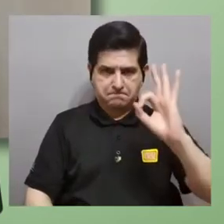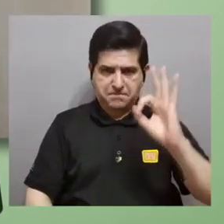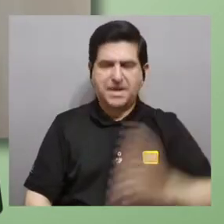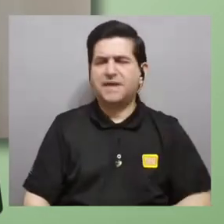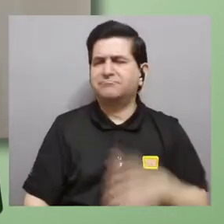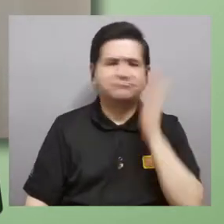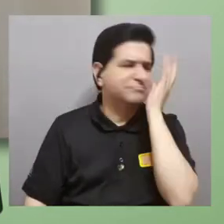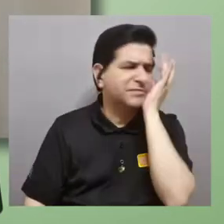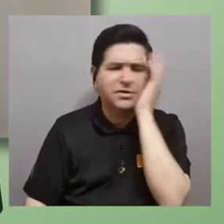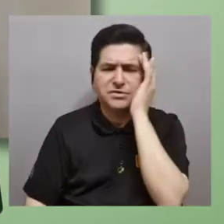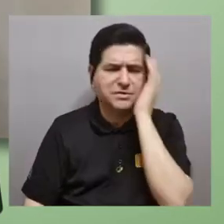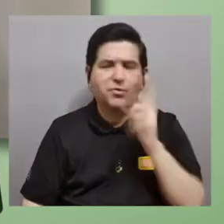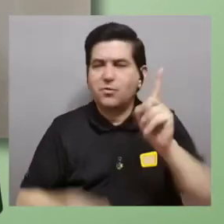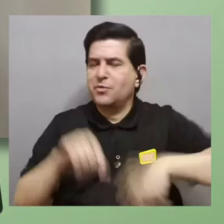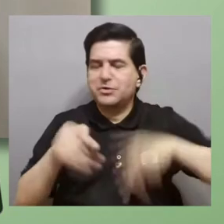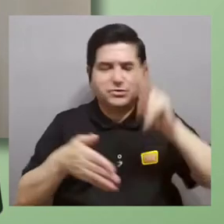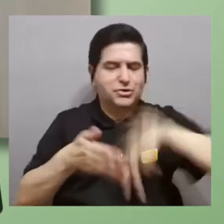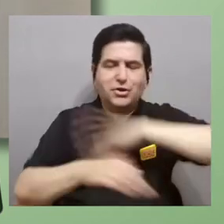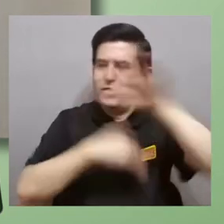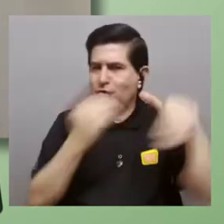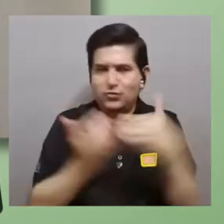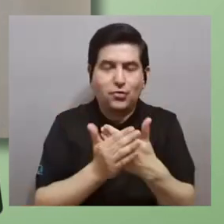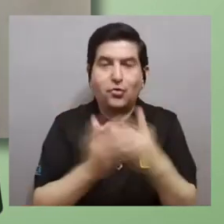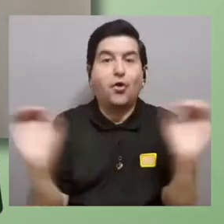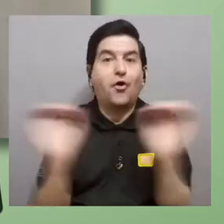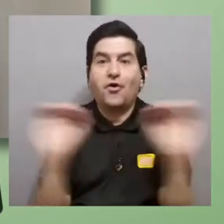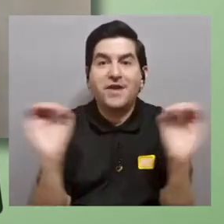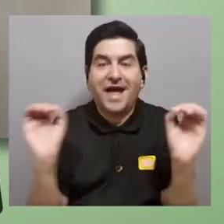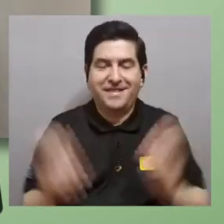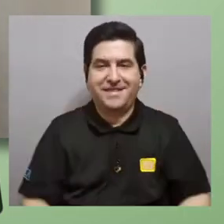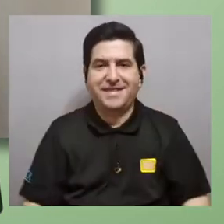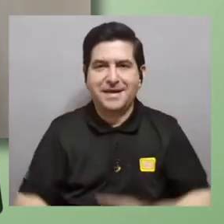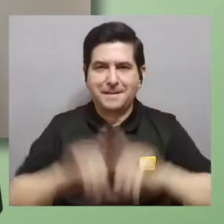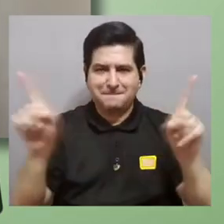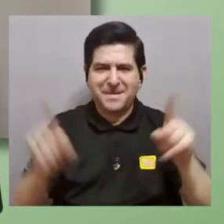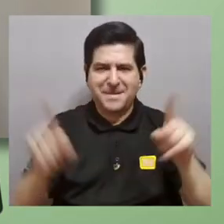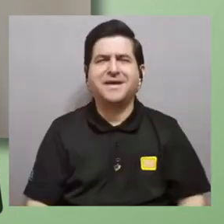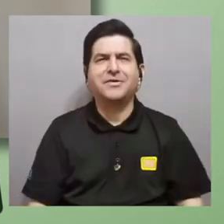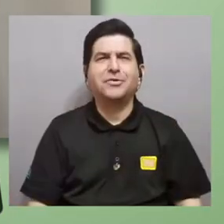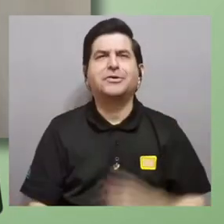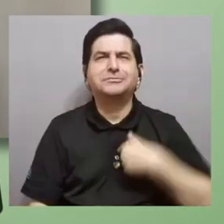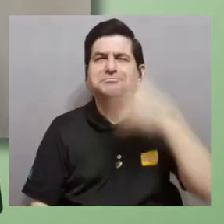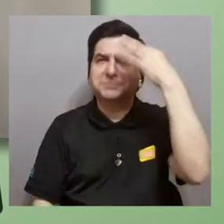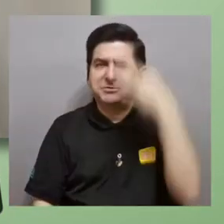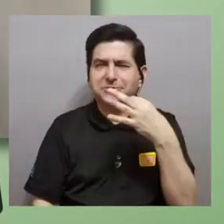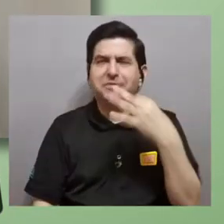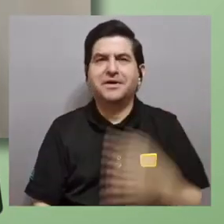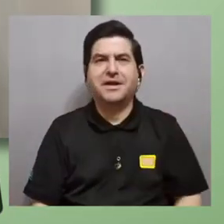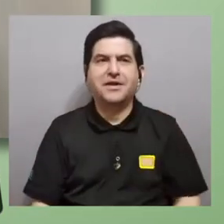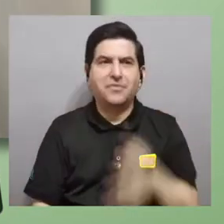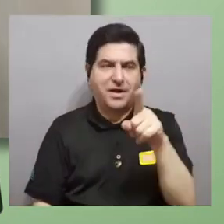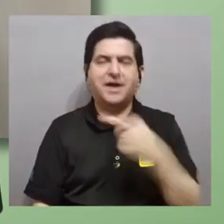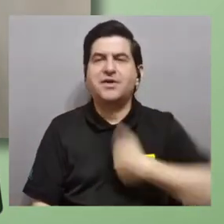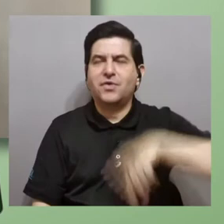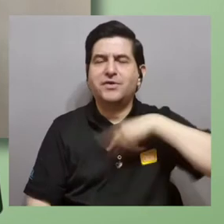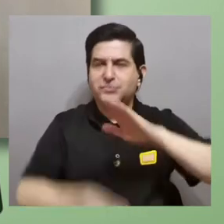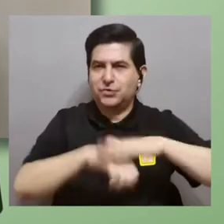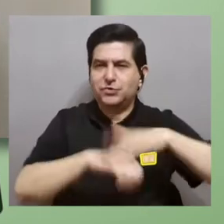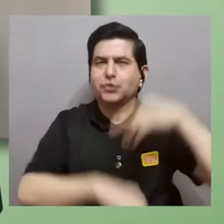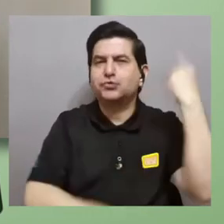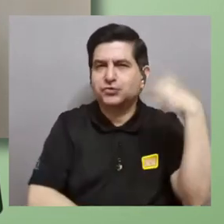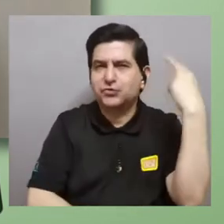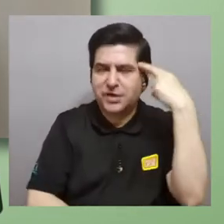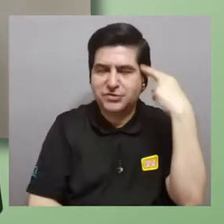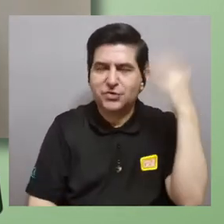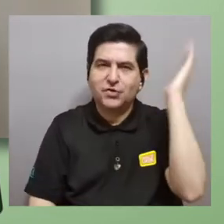Muy bien no se preocupen mucho si no lograron leerlo todo o si no leyeron nada pero yo creo que eso va a poner un poco nos va a poner un poco a